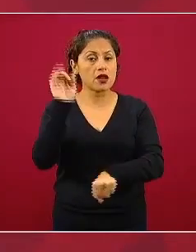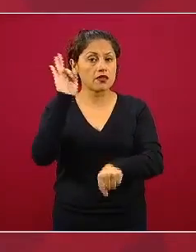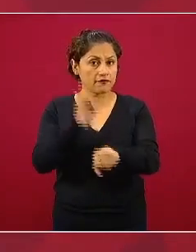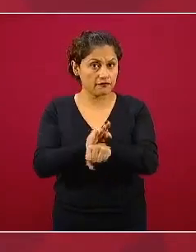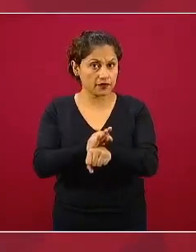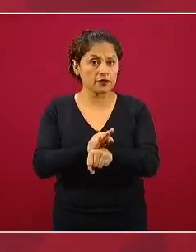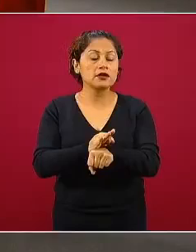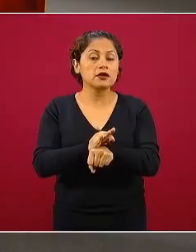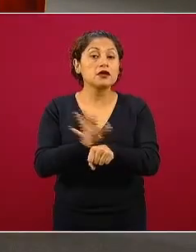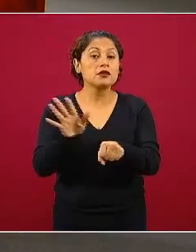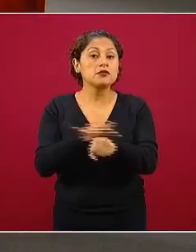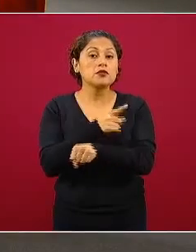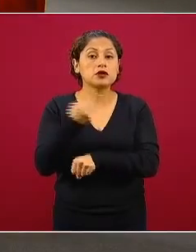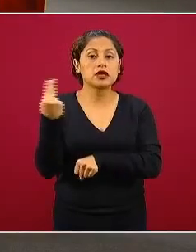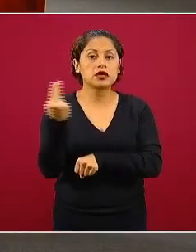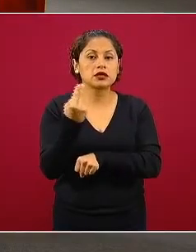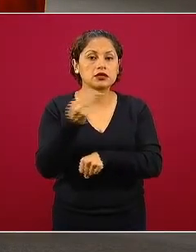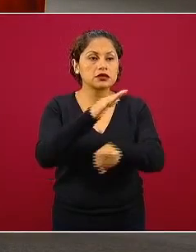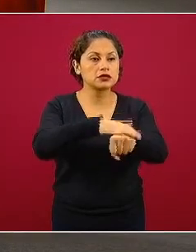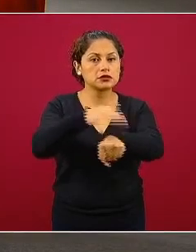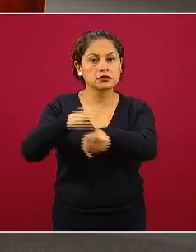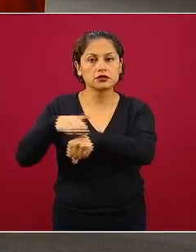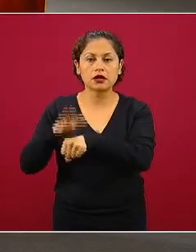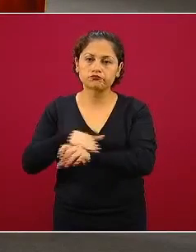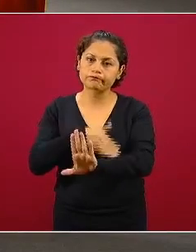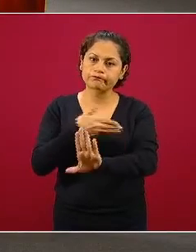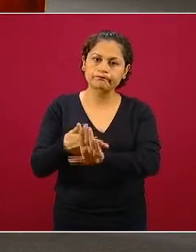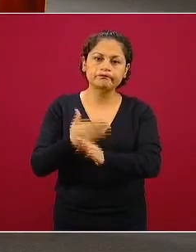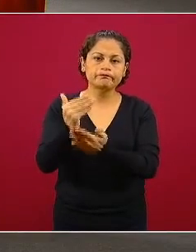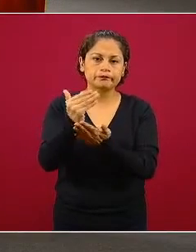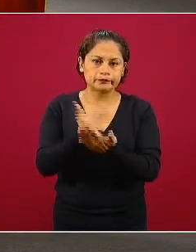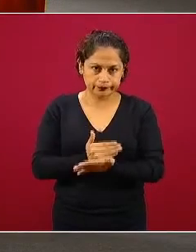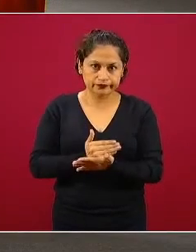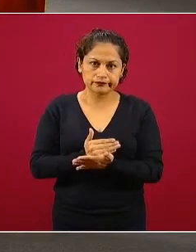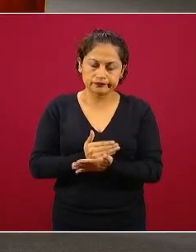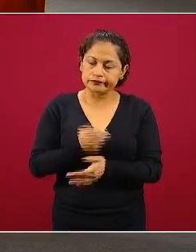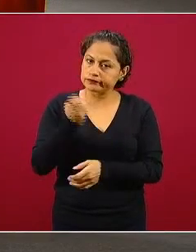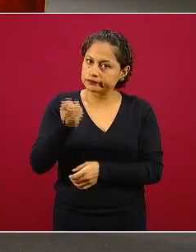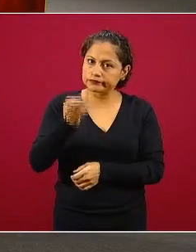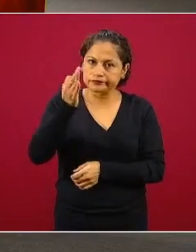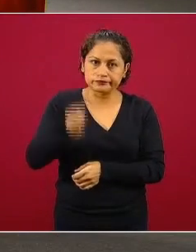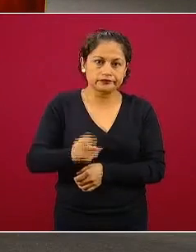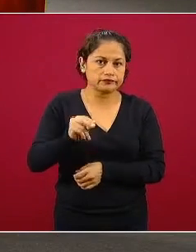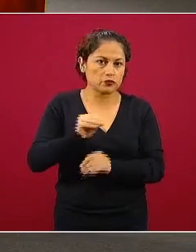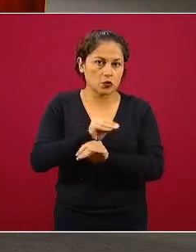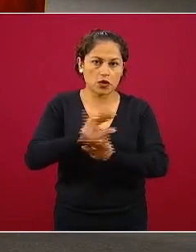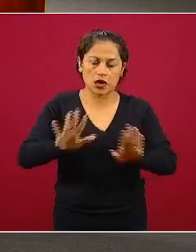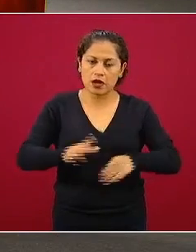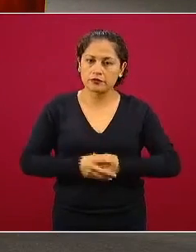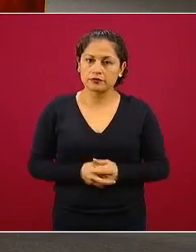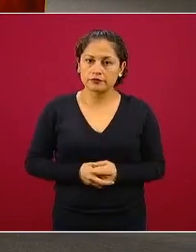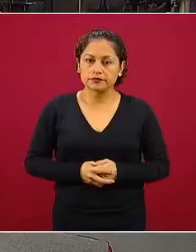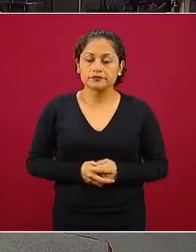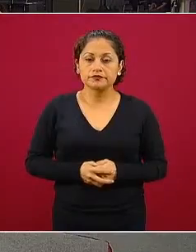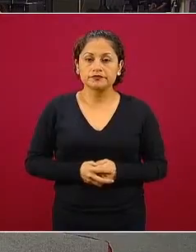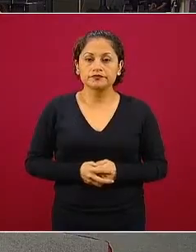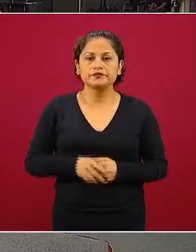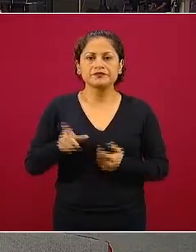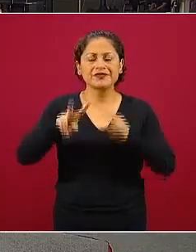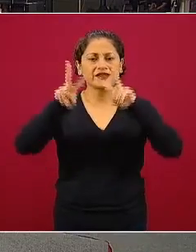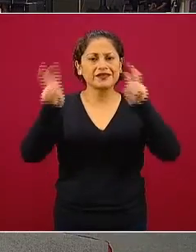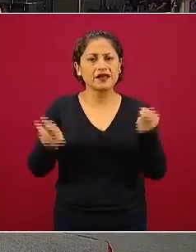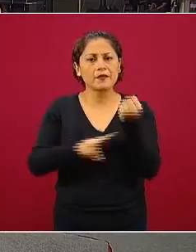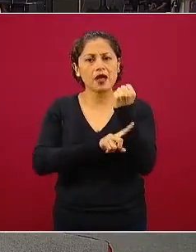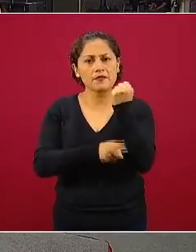disuadir estas agresiones que siempre son condenables y reprobables de los embarazos